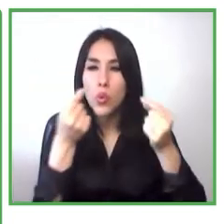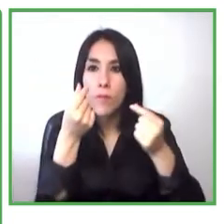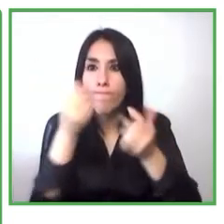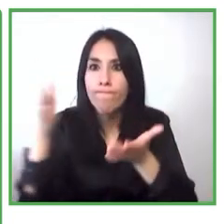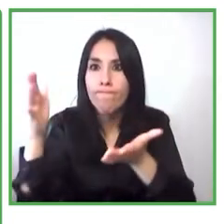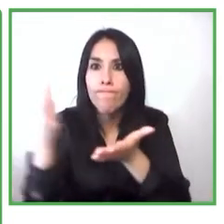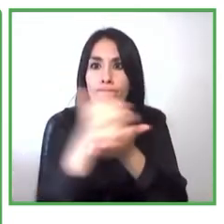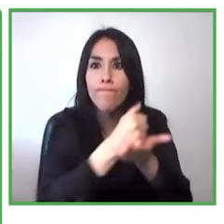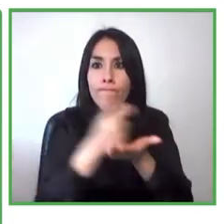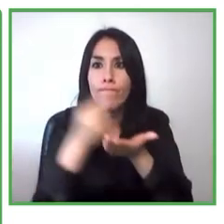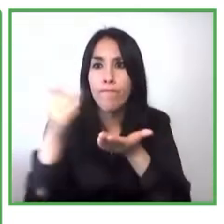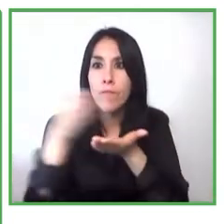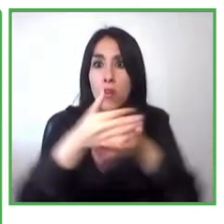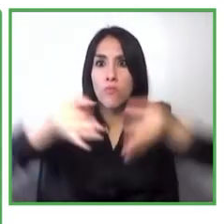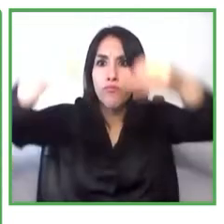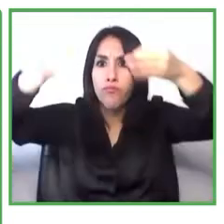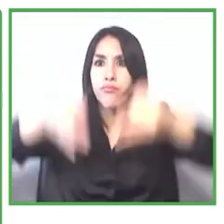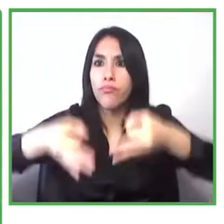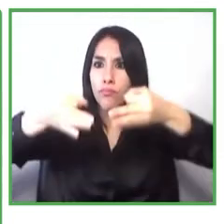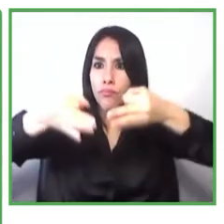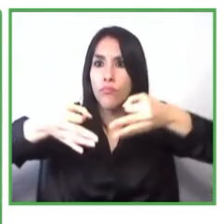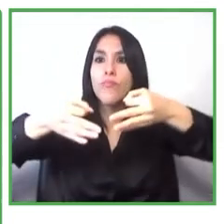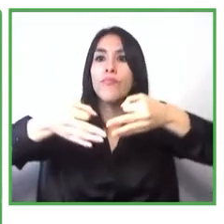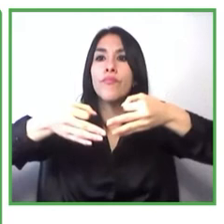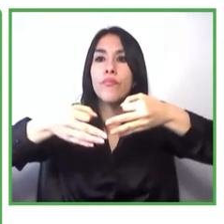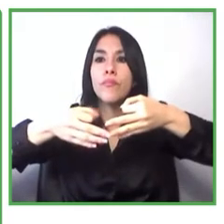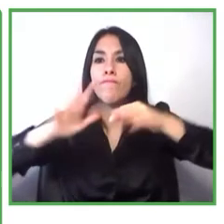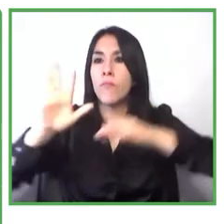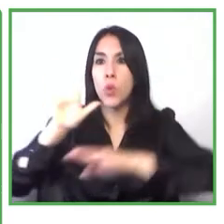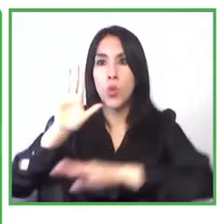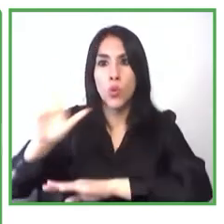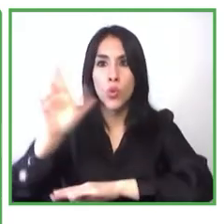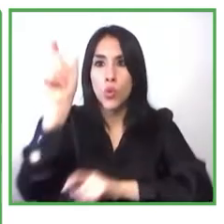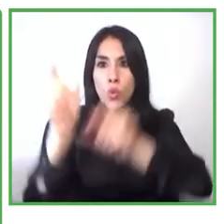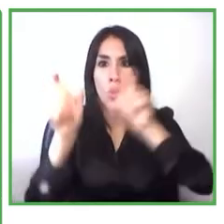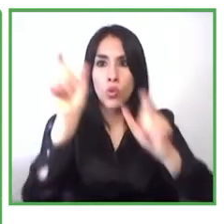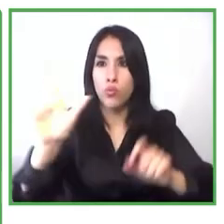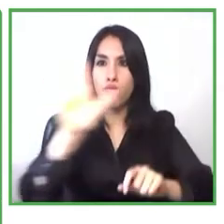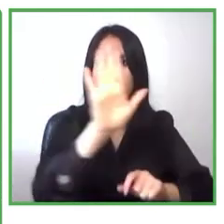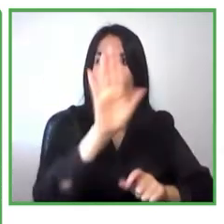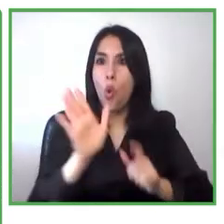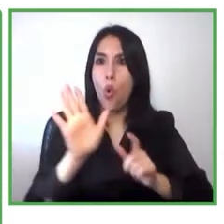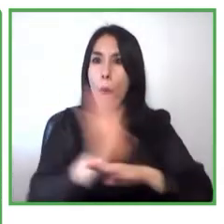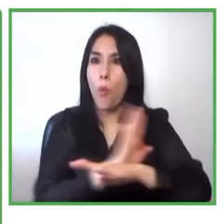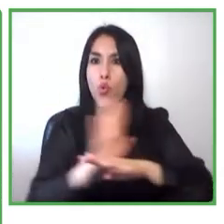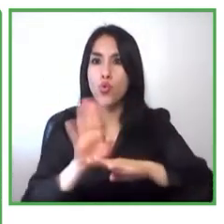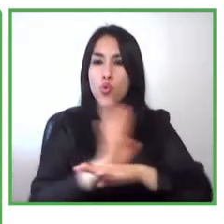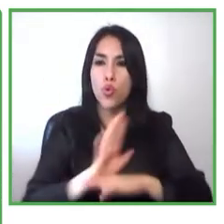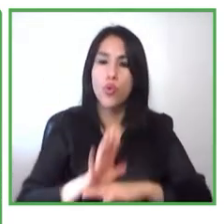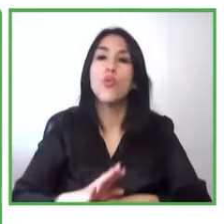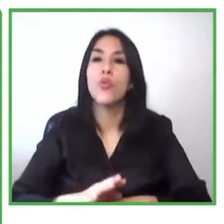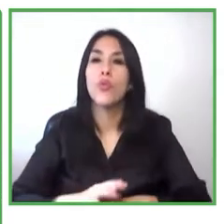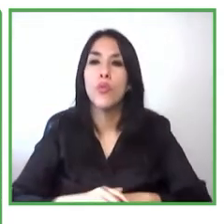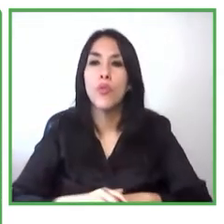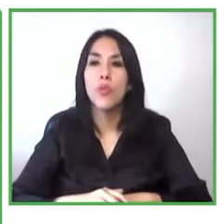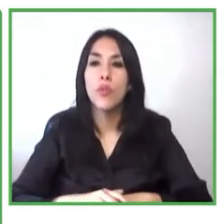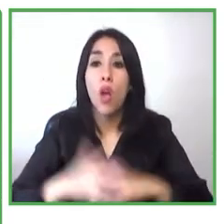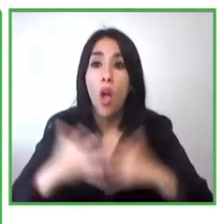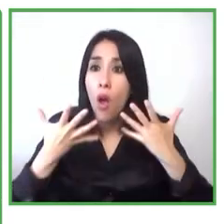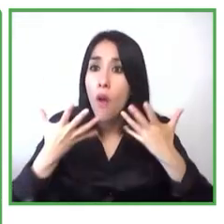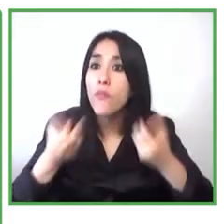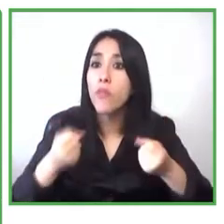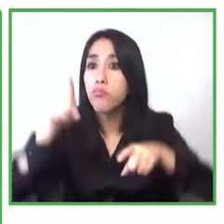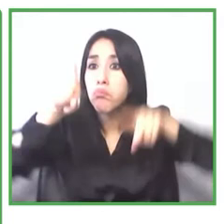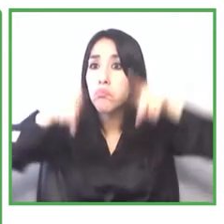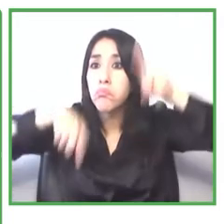crecimiento de sus negocios pueden ver aquí que he descrito algunos servicios que apoyan